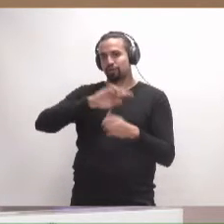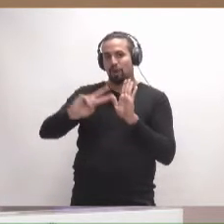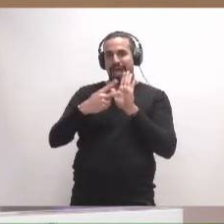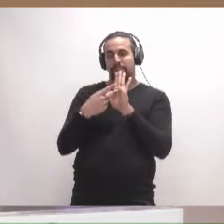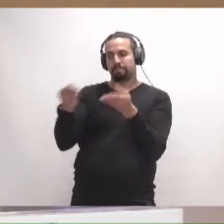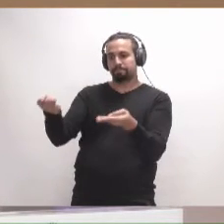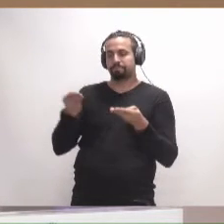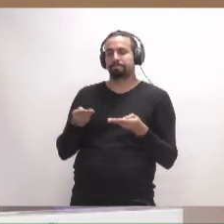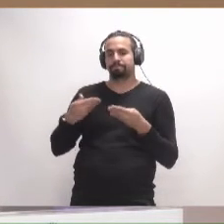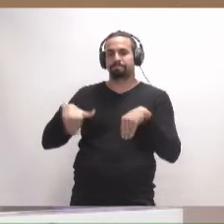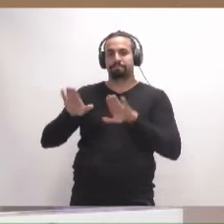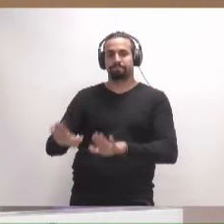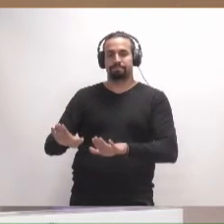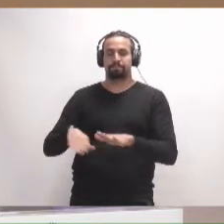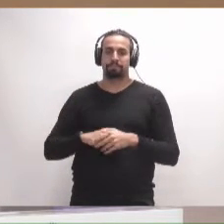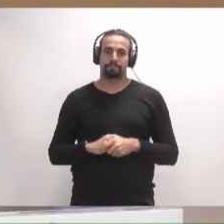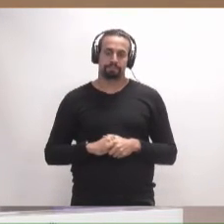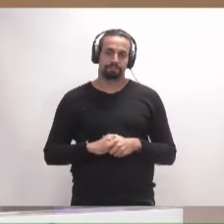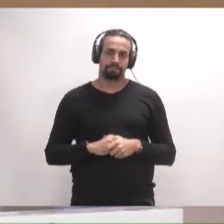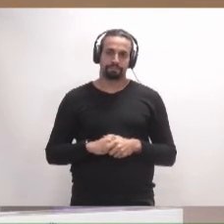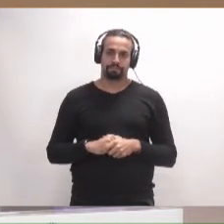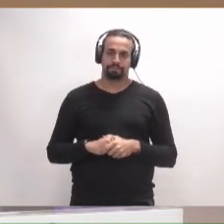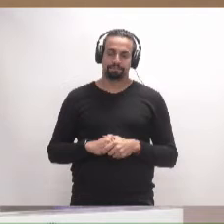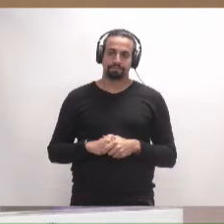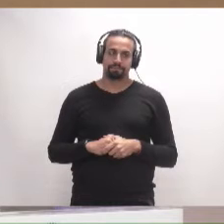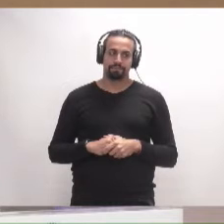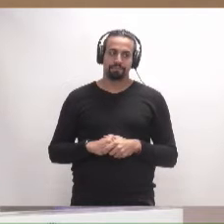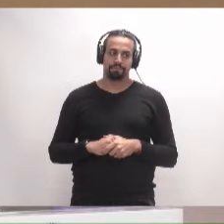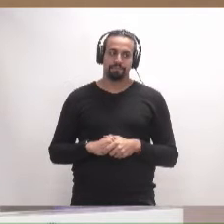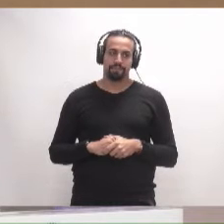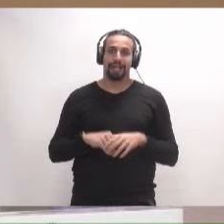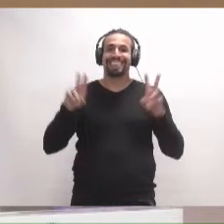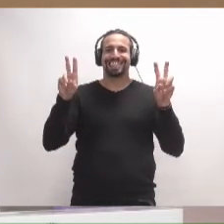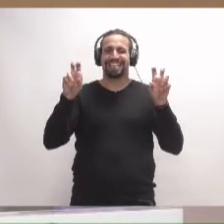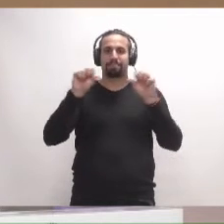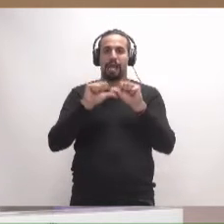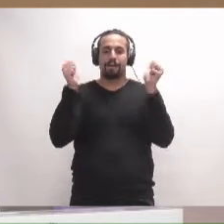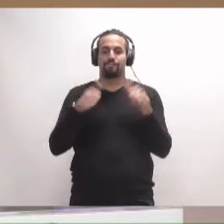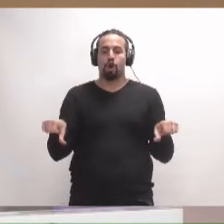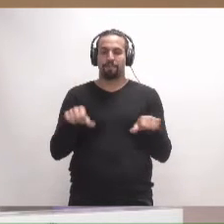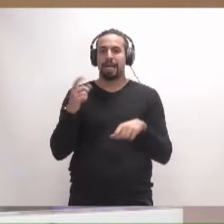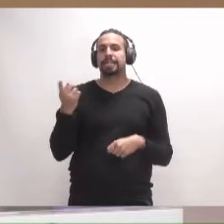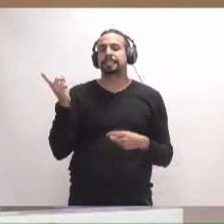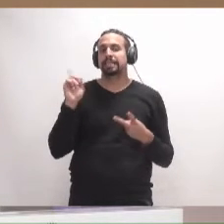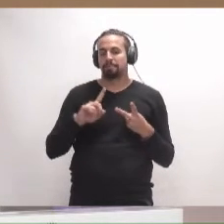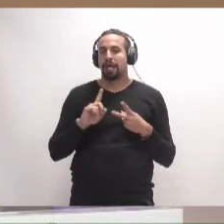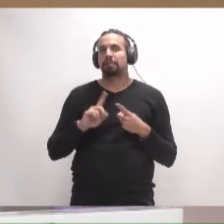En cuanto a la forma, también indico que